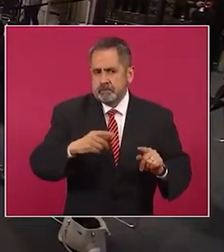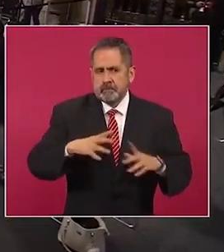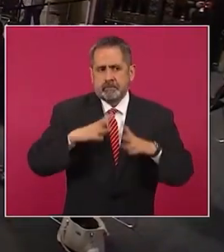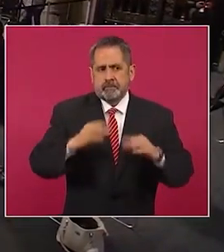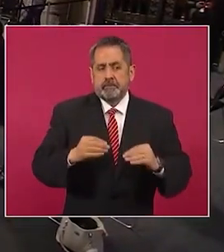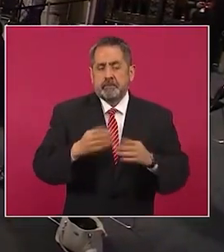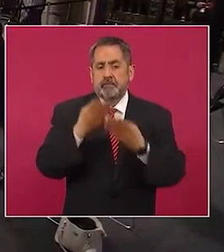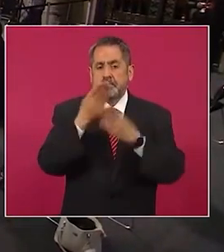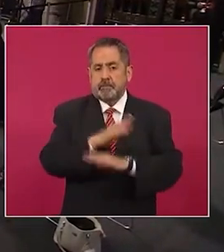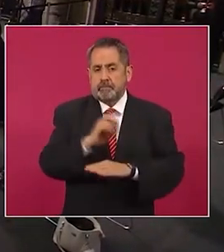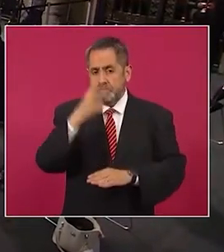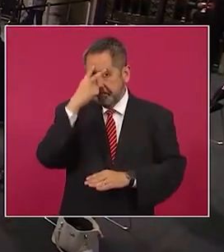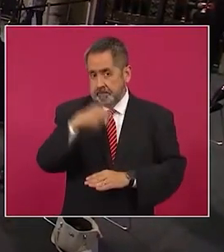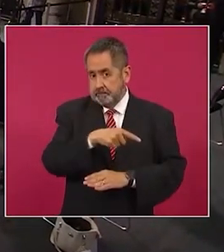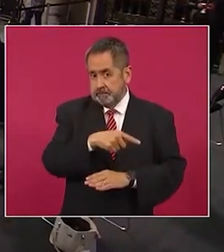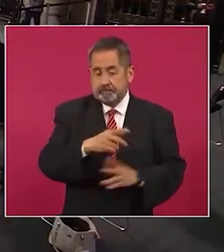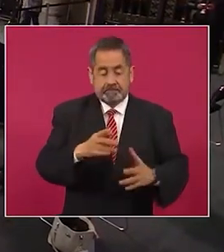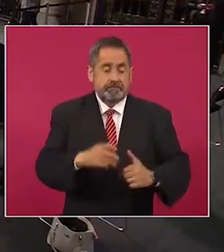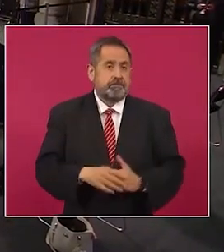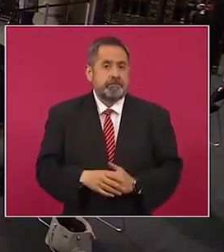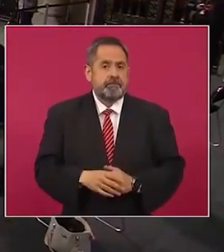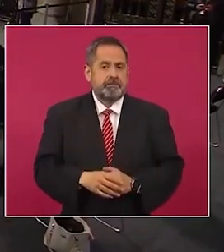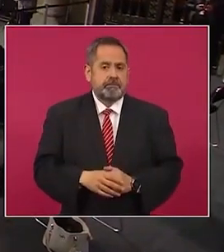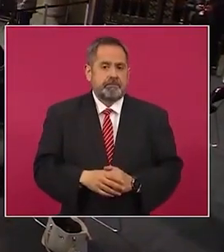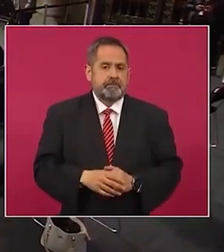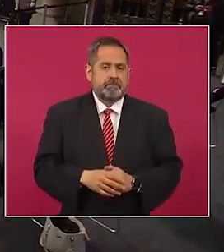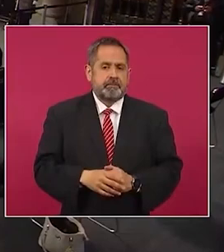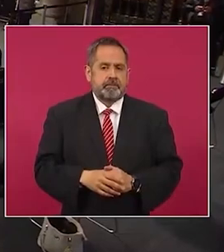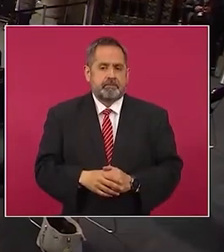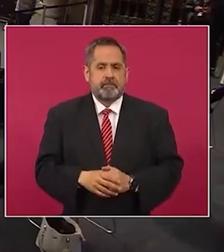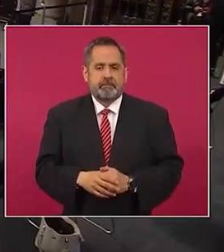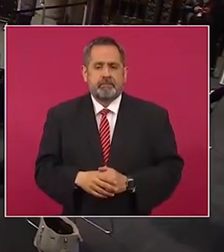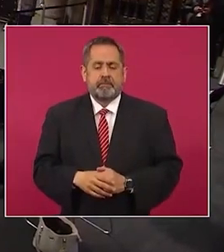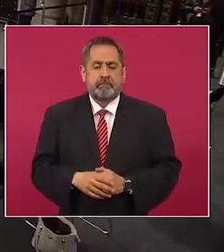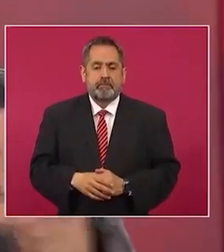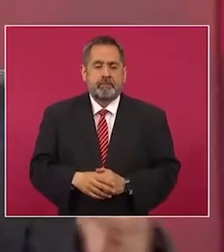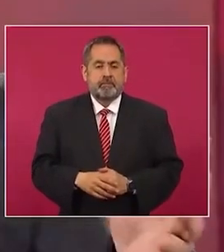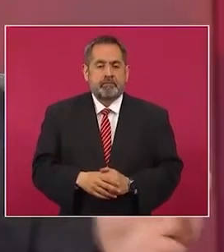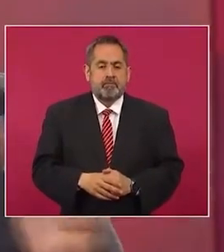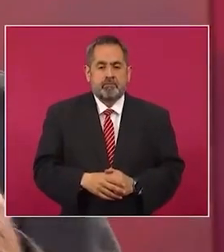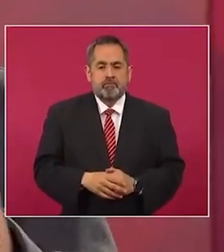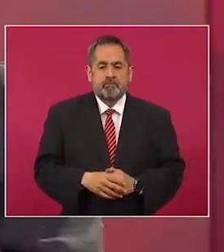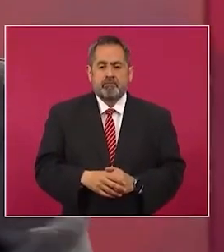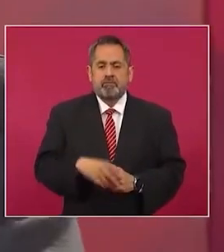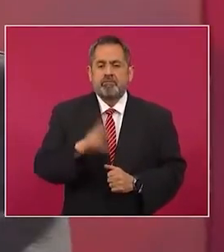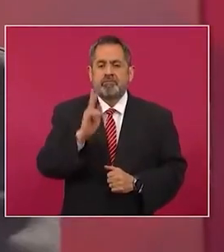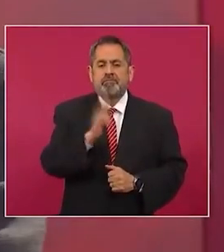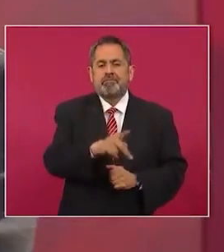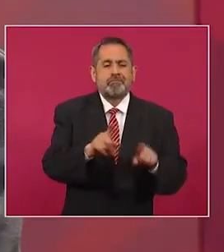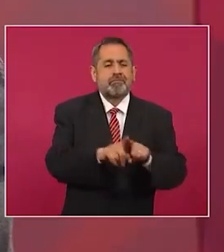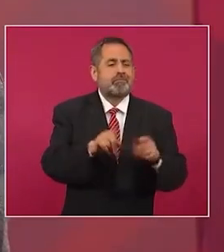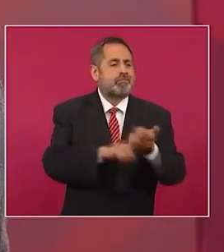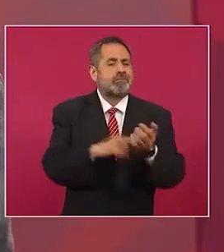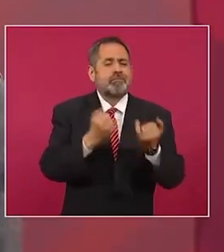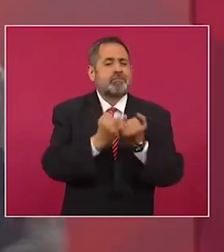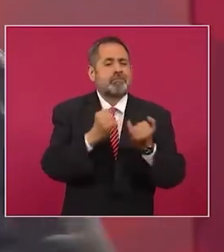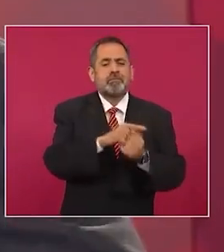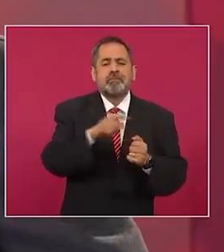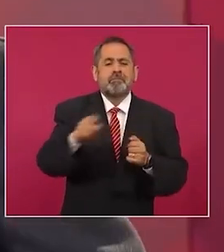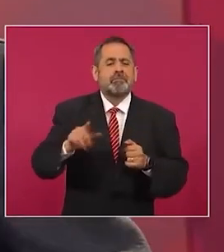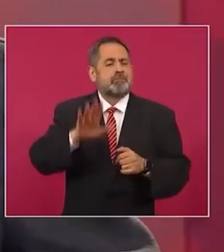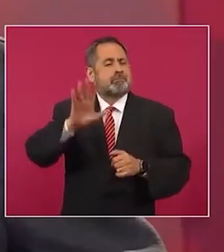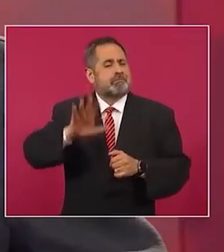Es un caso parecido al de Mexicana de aviación,